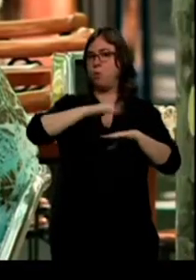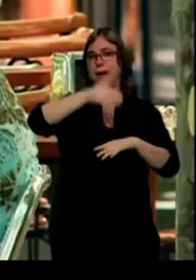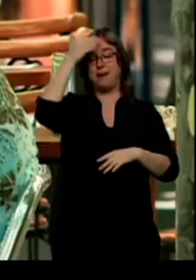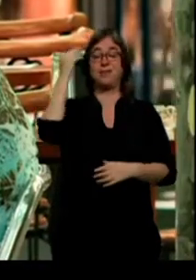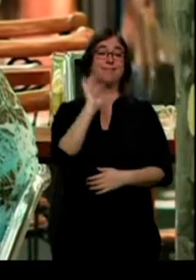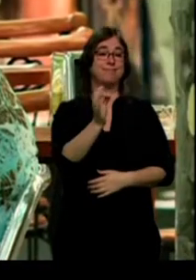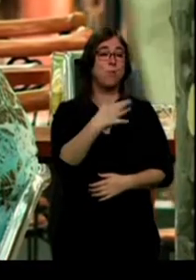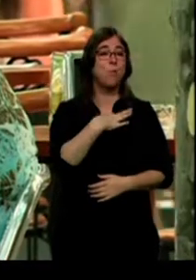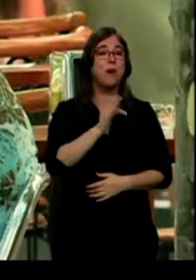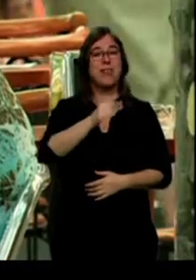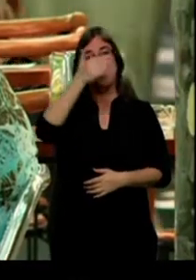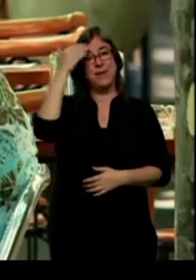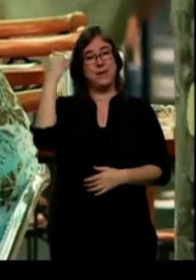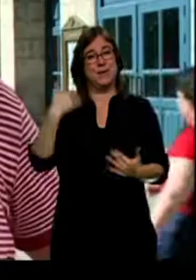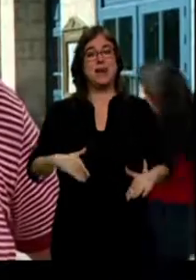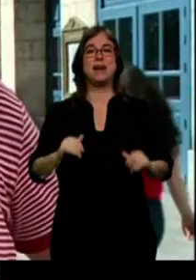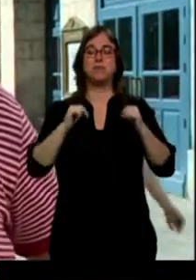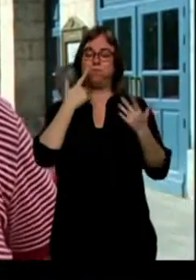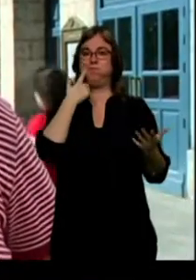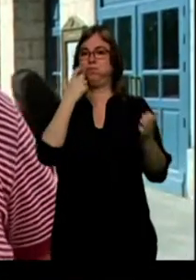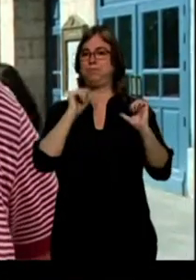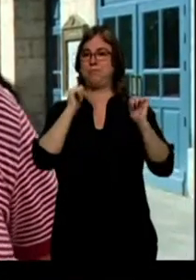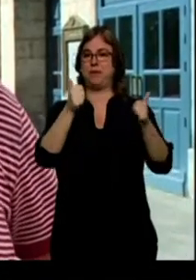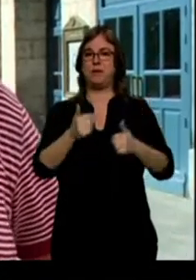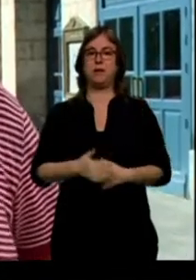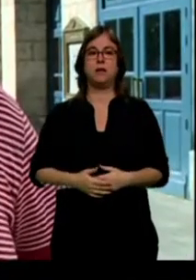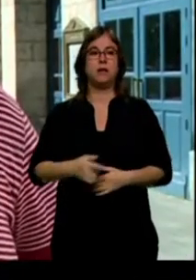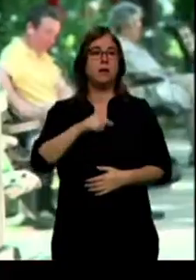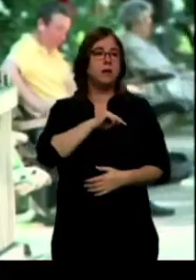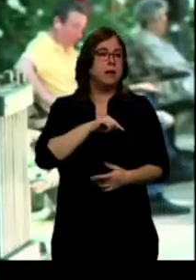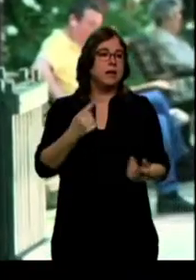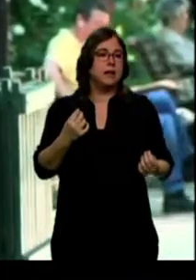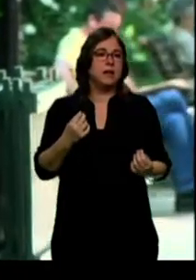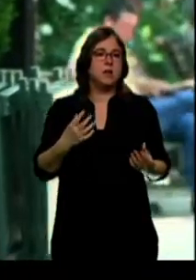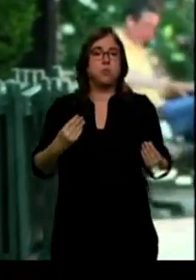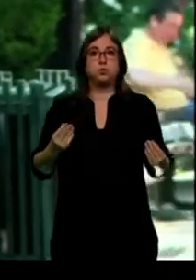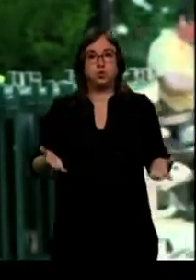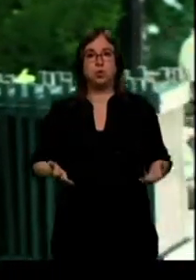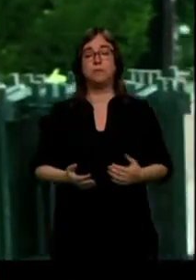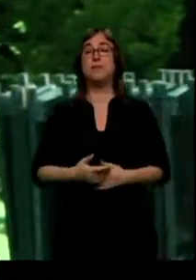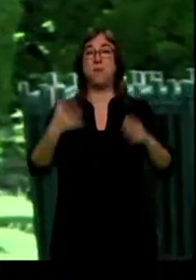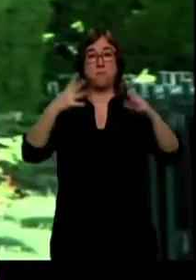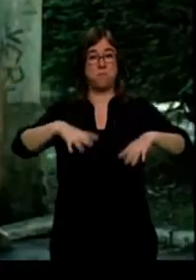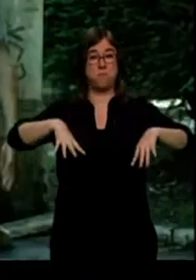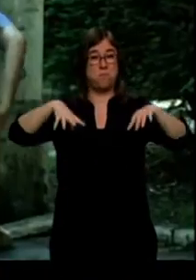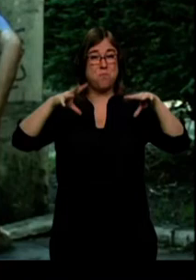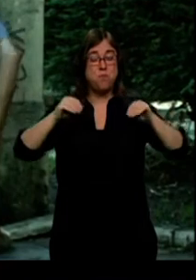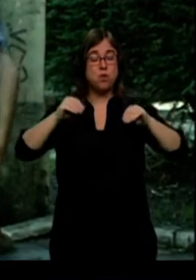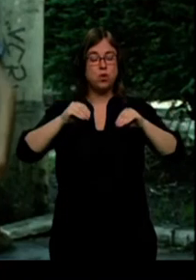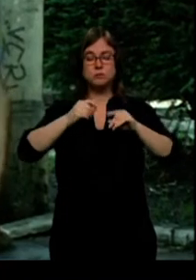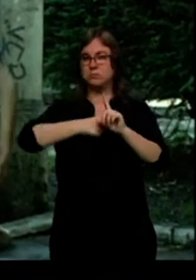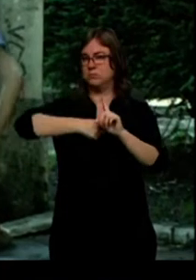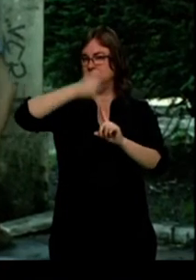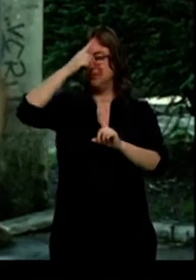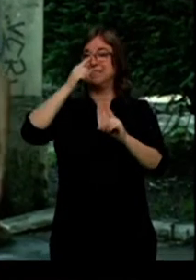de calor ya ha comenzado a hacer acto de presencia. Un poco creo que será muy agobiante. En Burgos dejará temperatura récord superando los 37